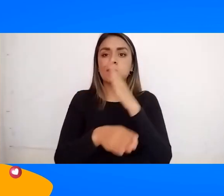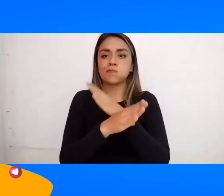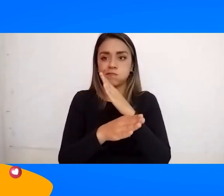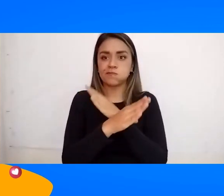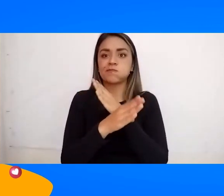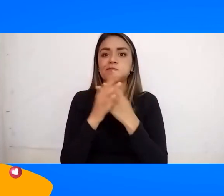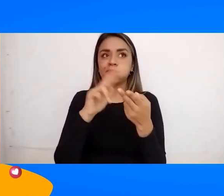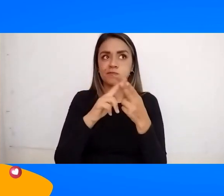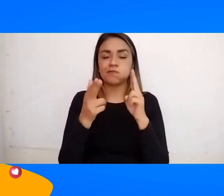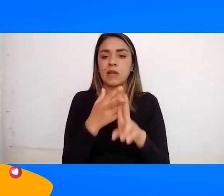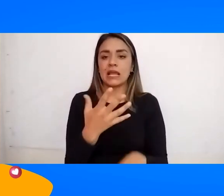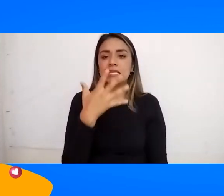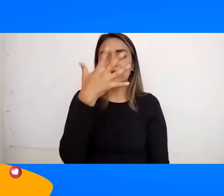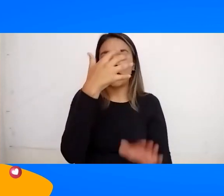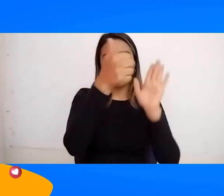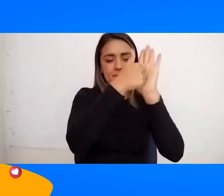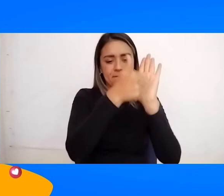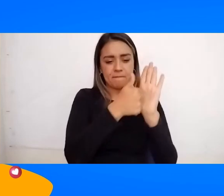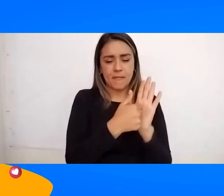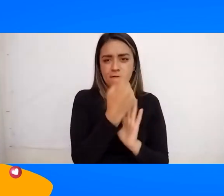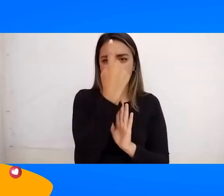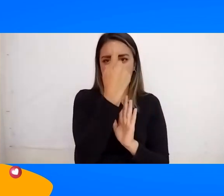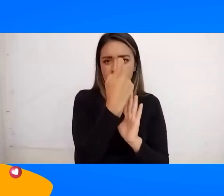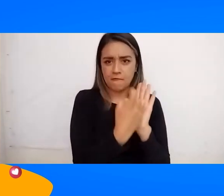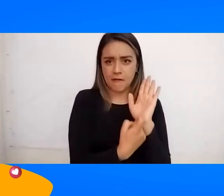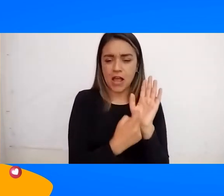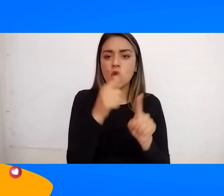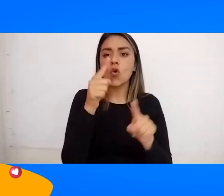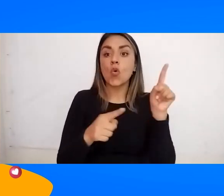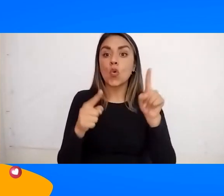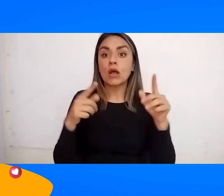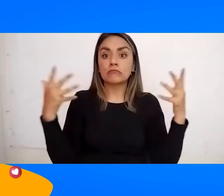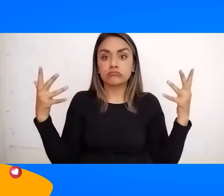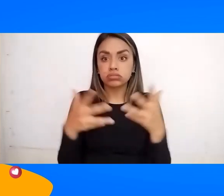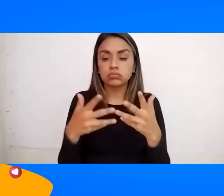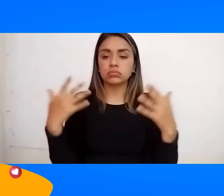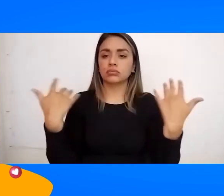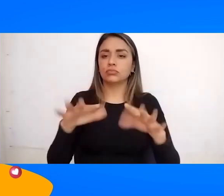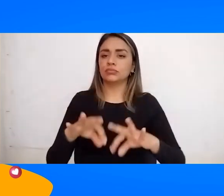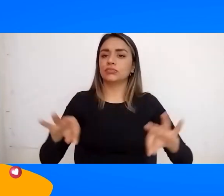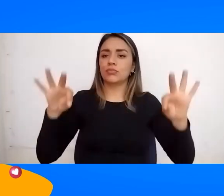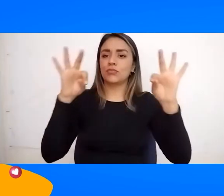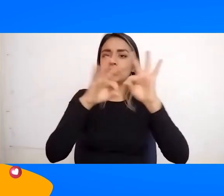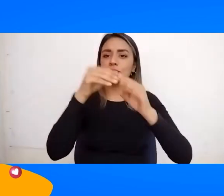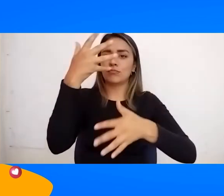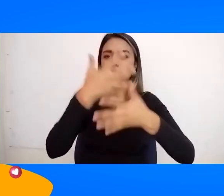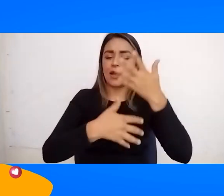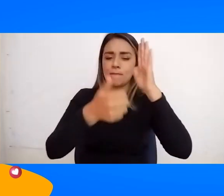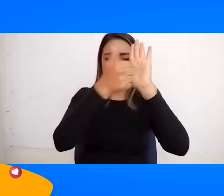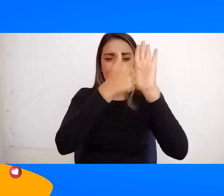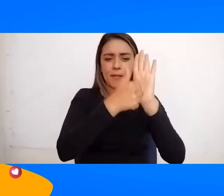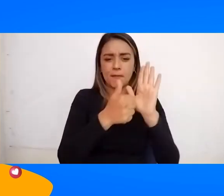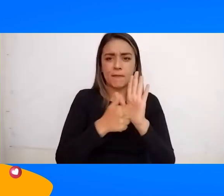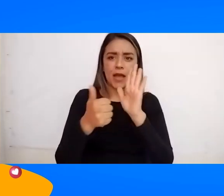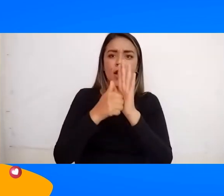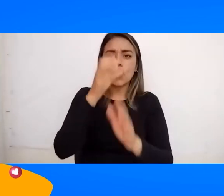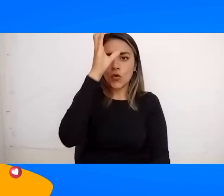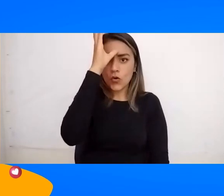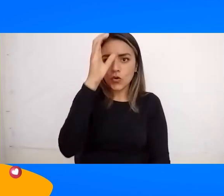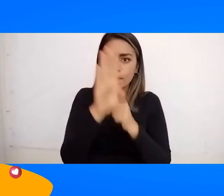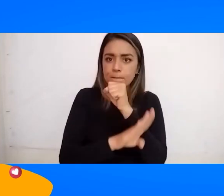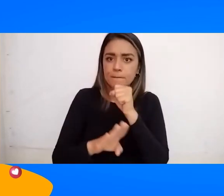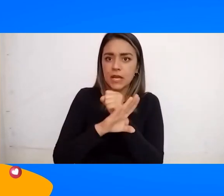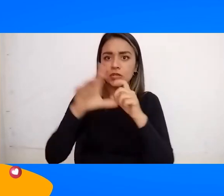5 cátedras Que nos faltan Tenemos una nutrida Gama de cátedras Tendremos conceptos básicos Del